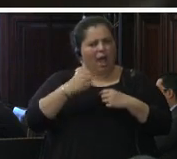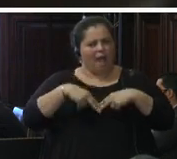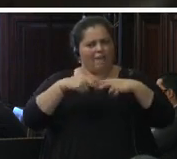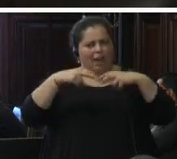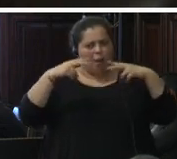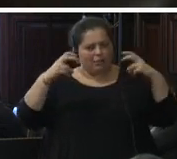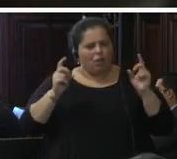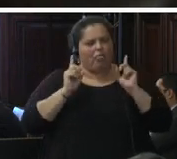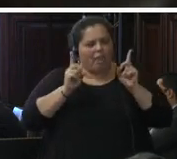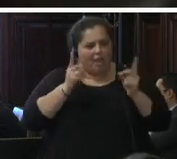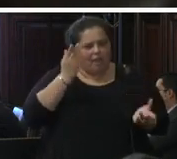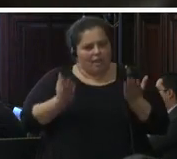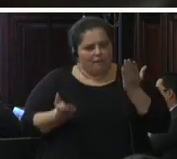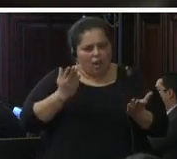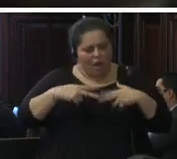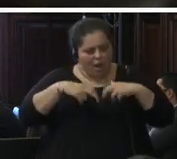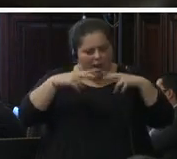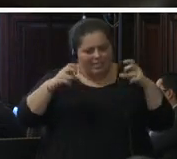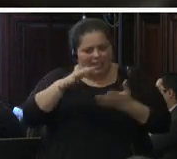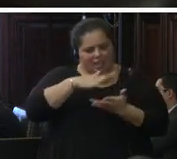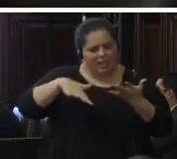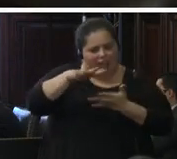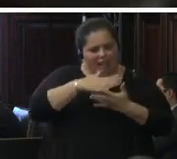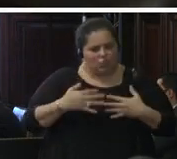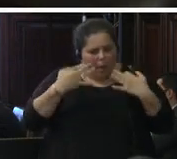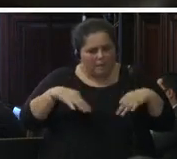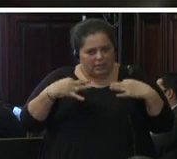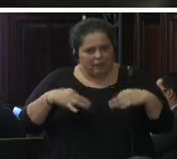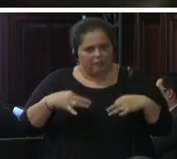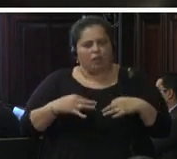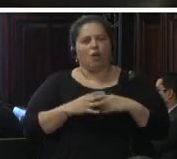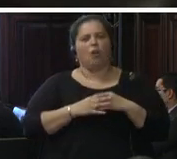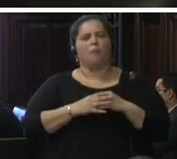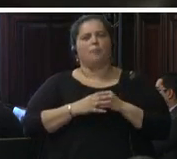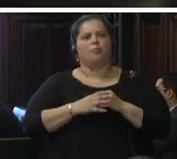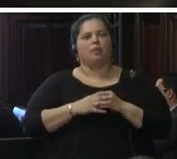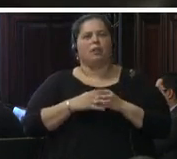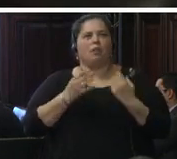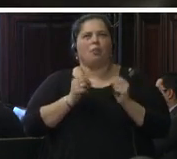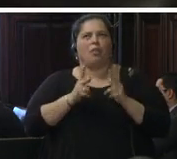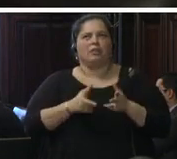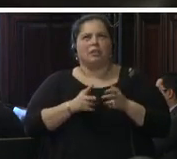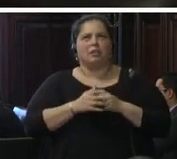específico sin este como decir este reasoned decision